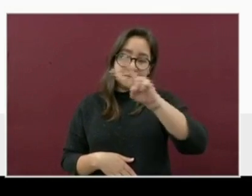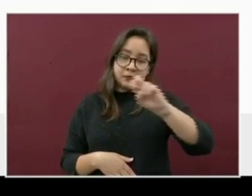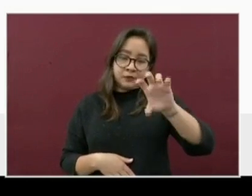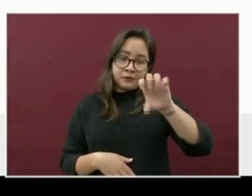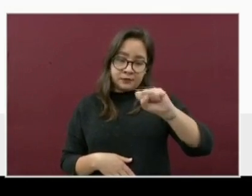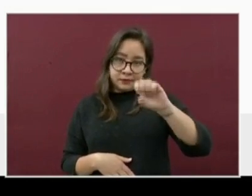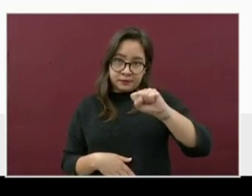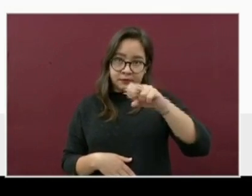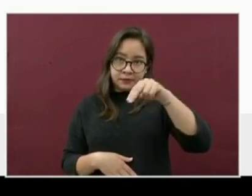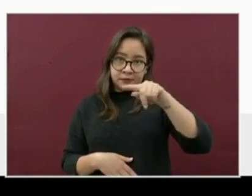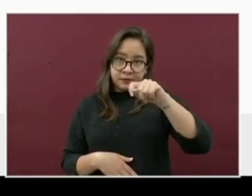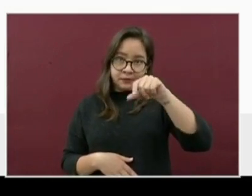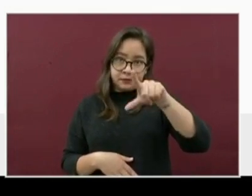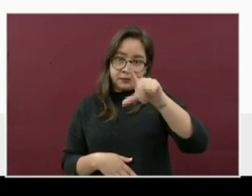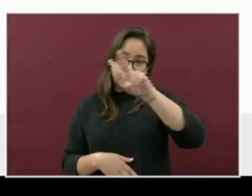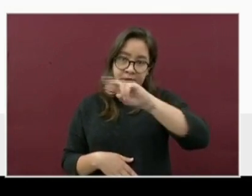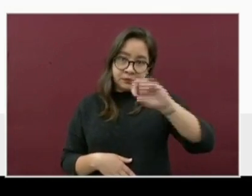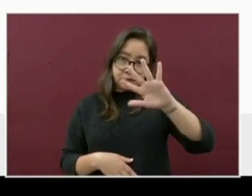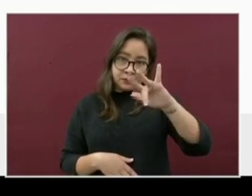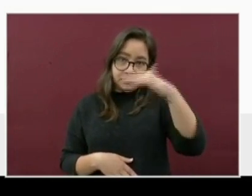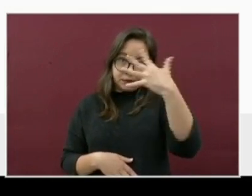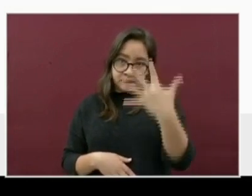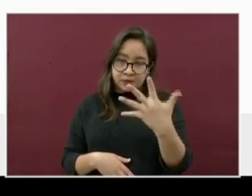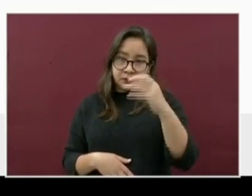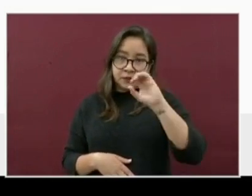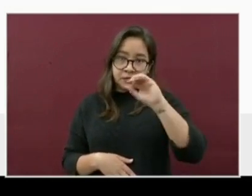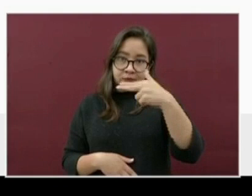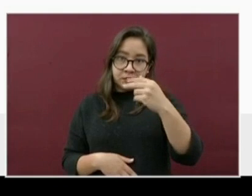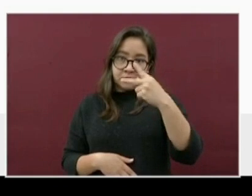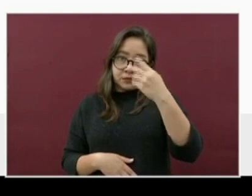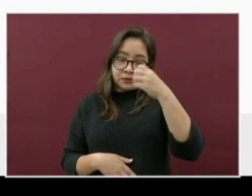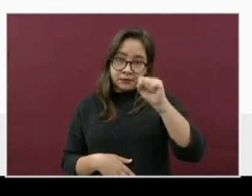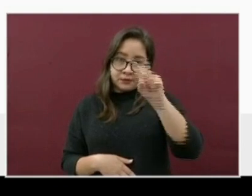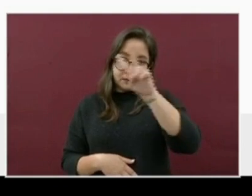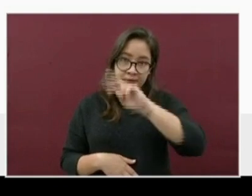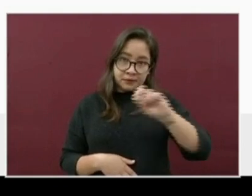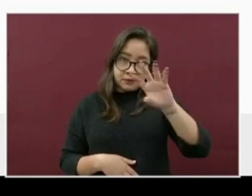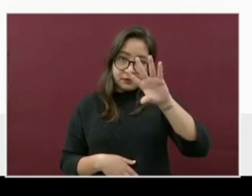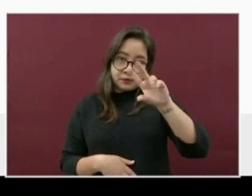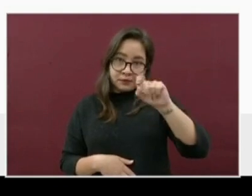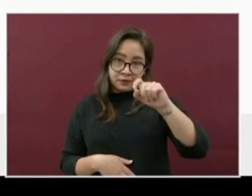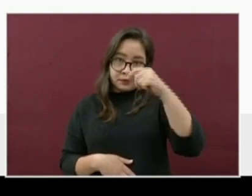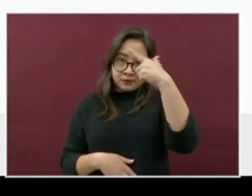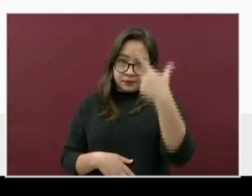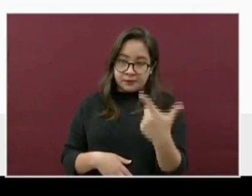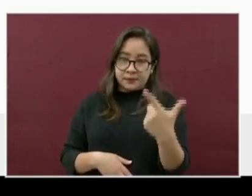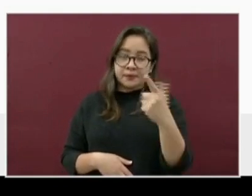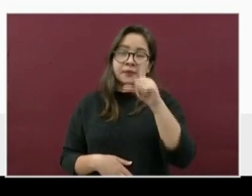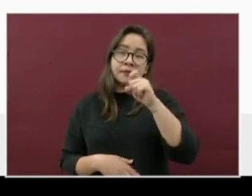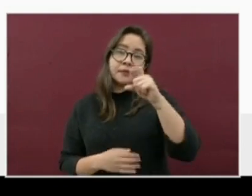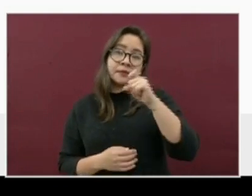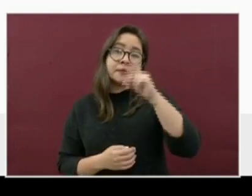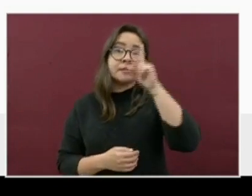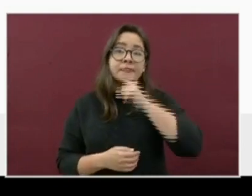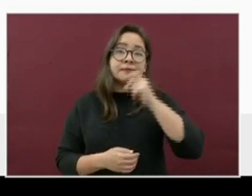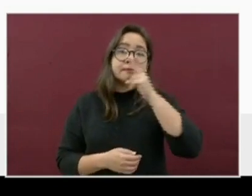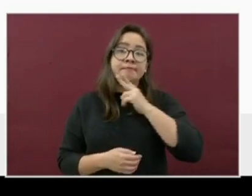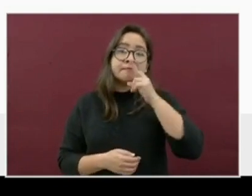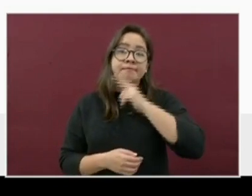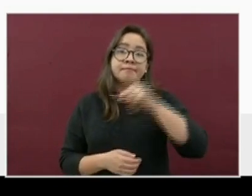Nanchital, 255. Las Chuapas, con 227. Aguadulce,